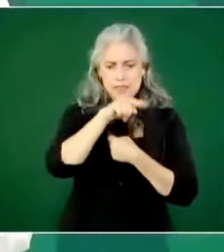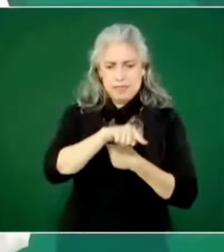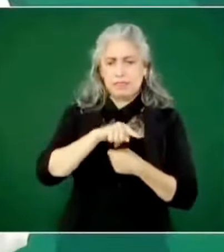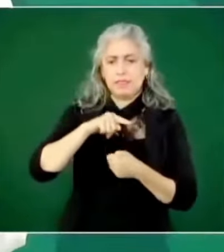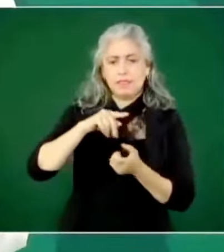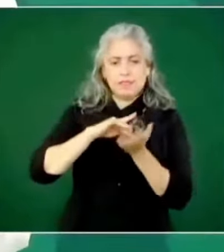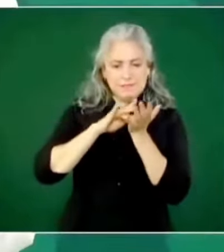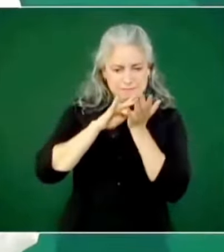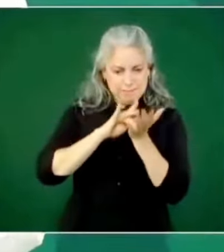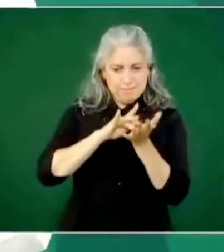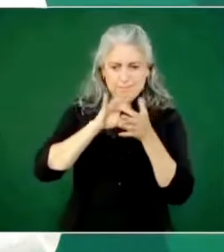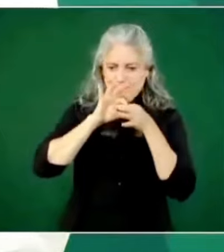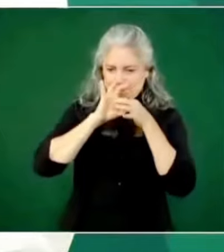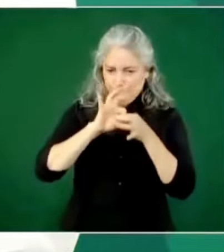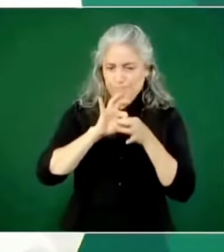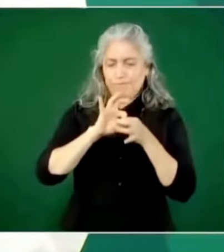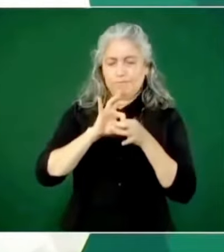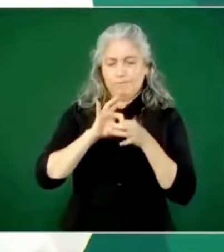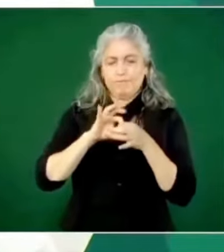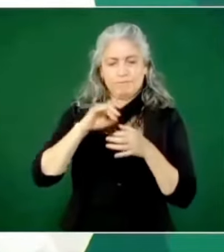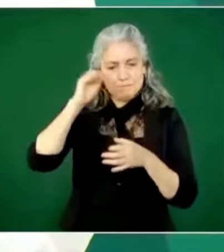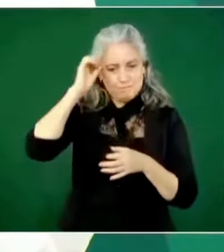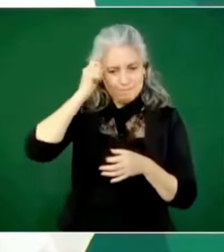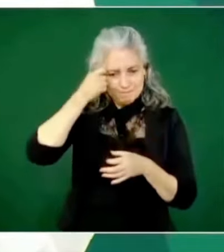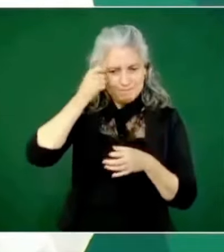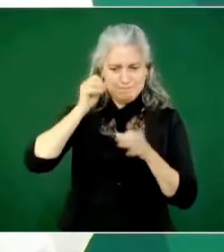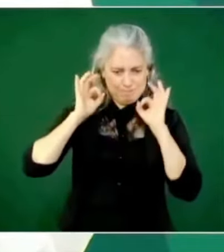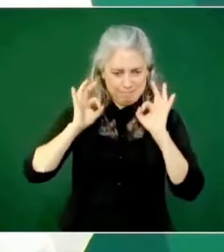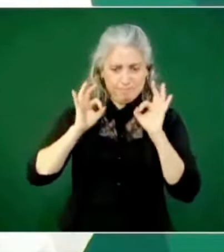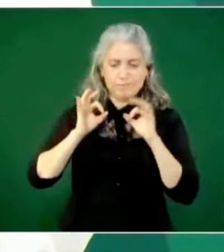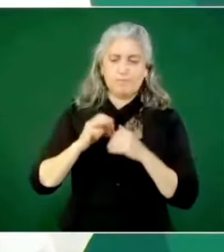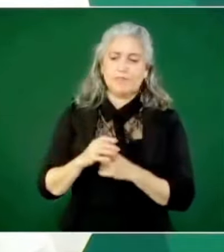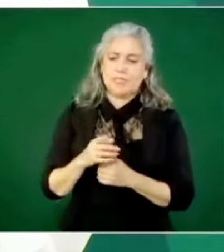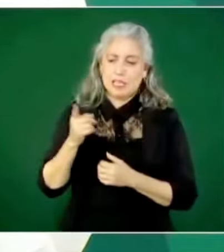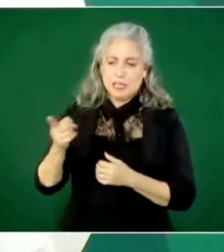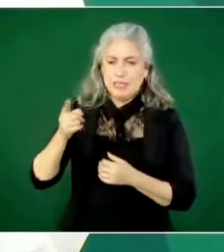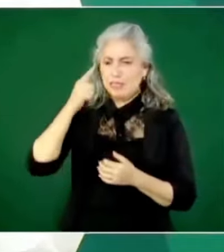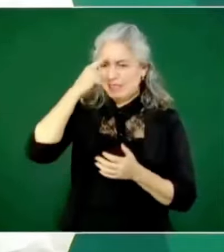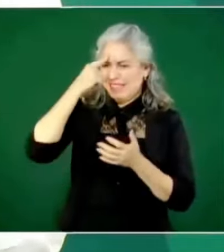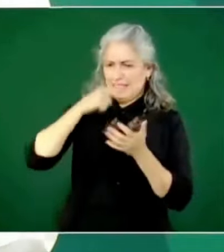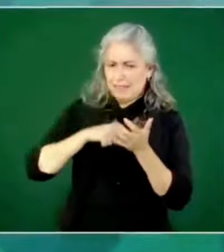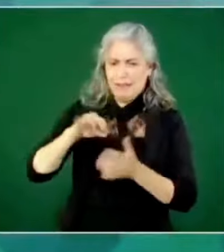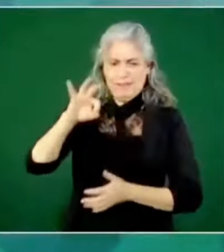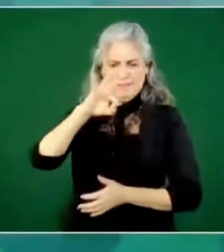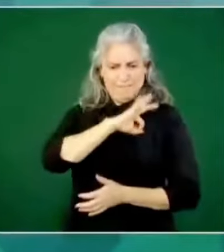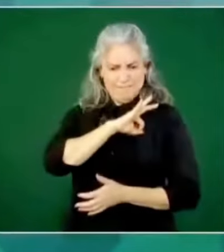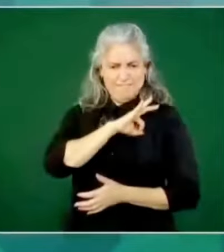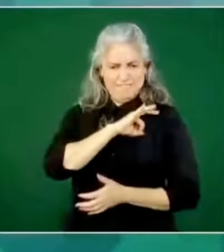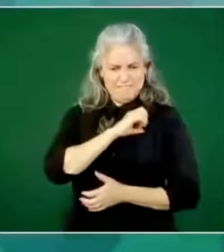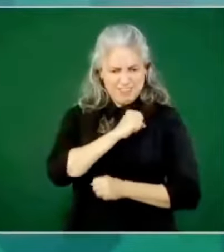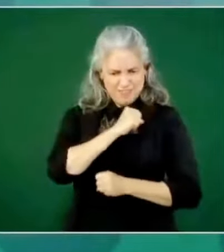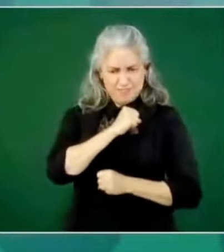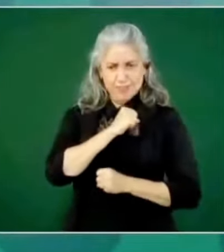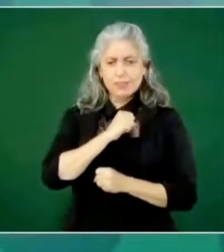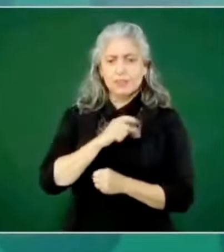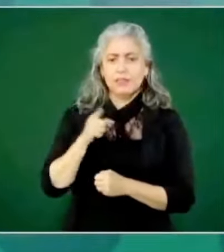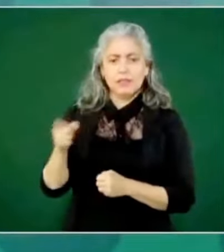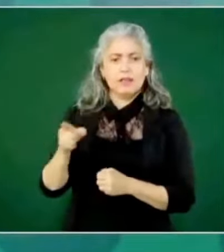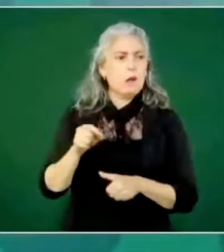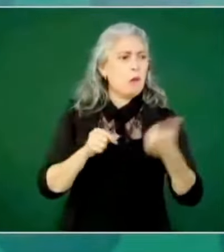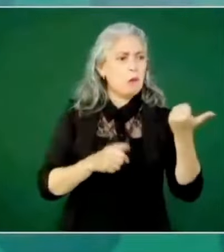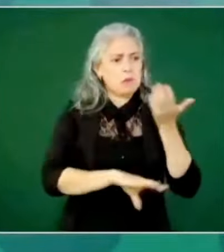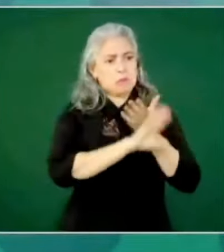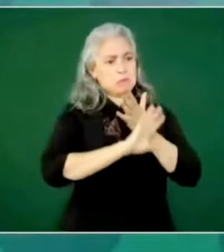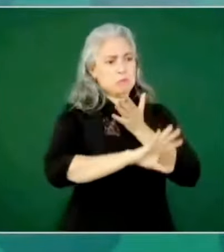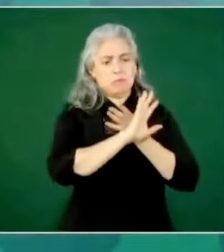y esa inquebrantable fe en la causa que sostenía lo hacía inmune a todos los ataques.